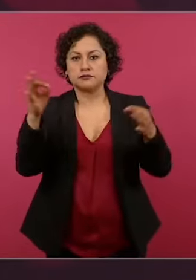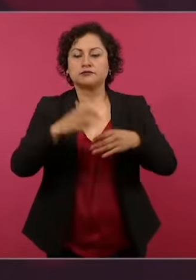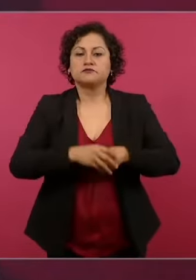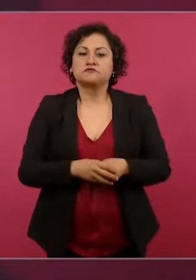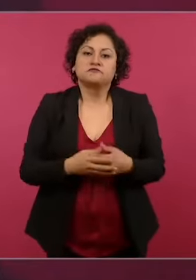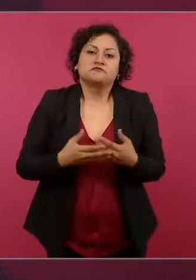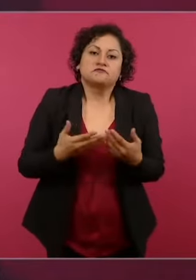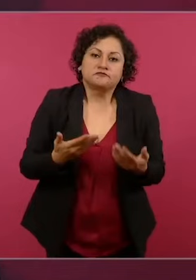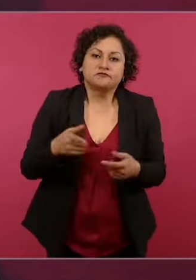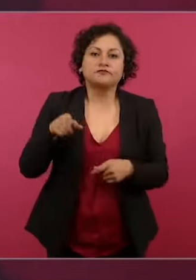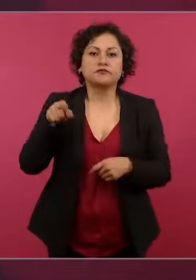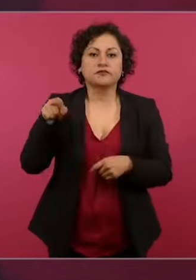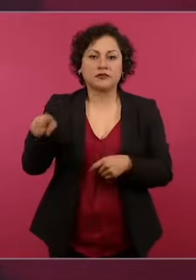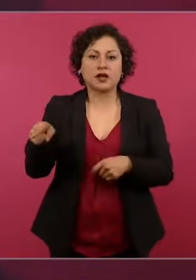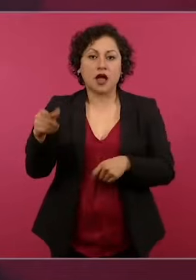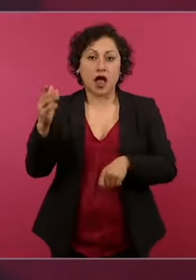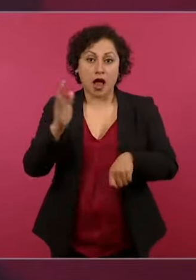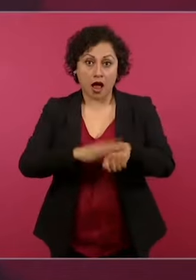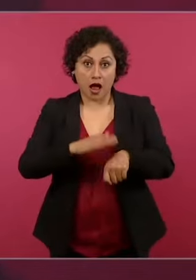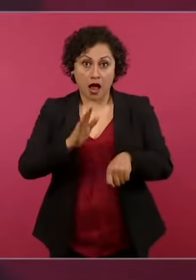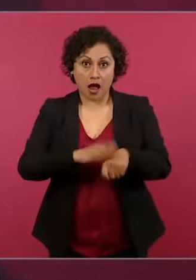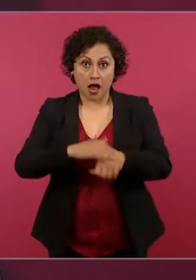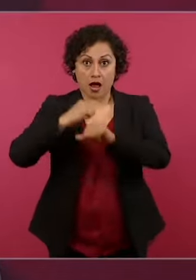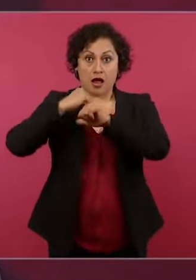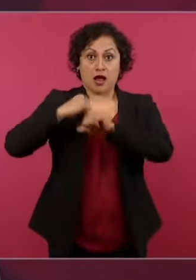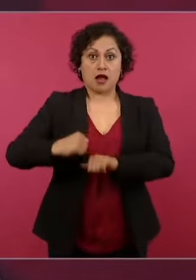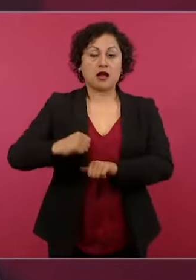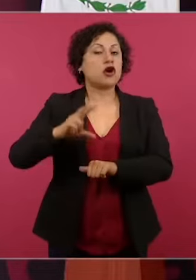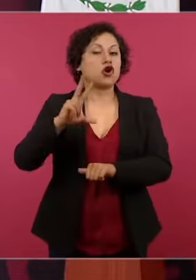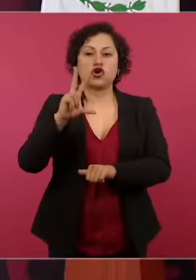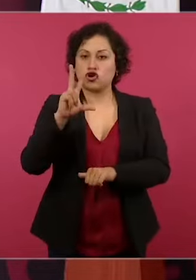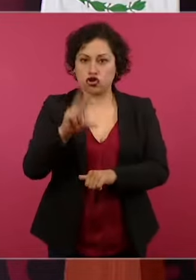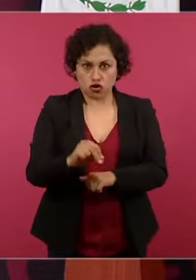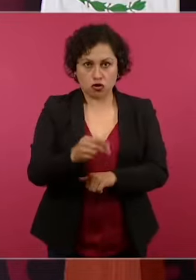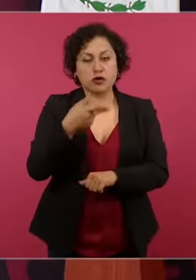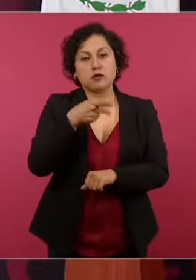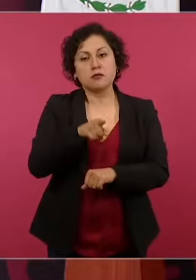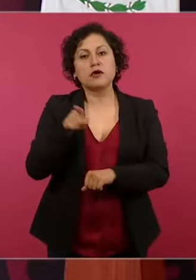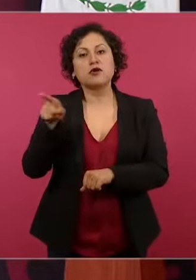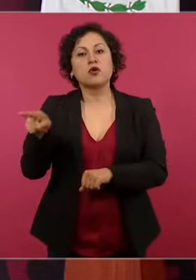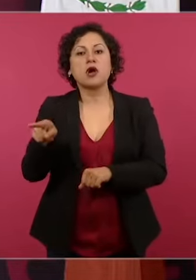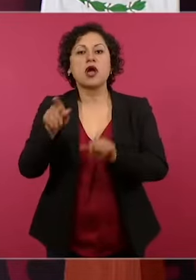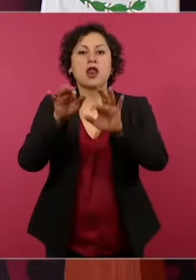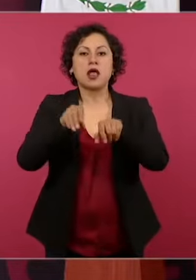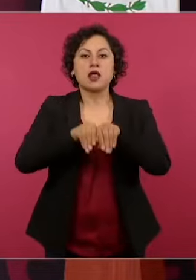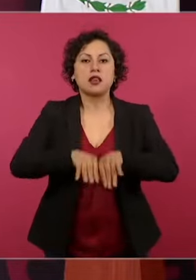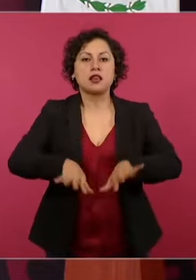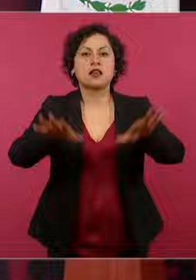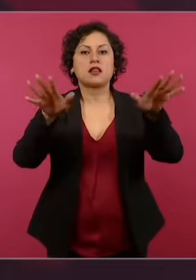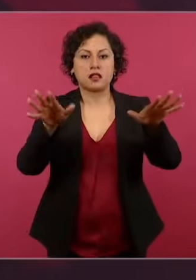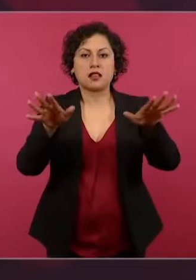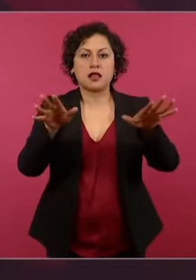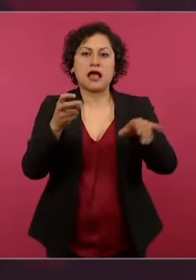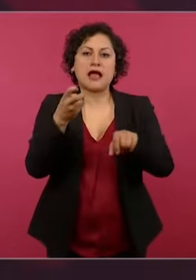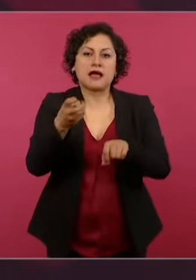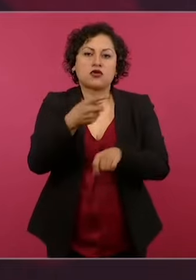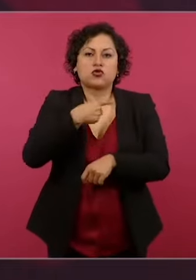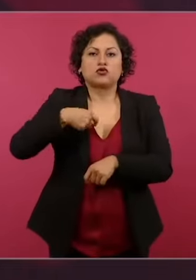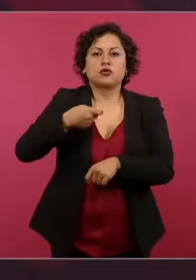autoridades, inmediatamente, como esa información constituye lo que jurídicamente se llama noticia criminal,